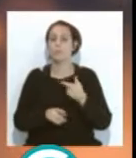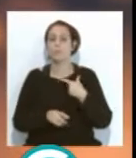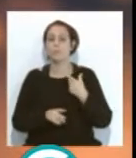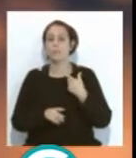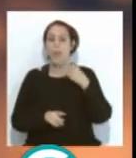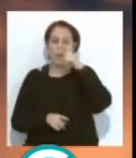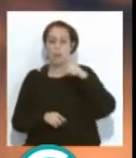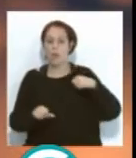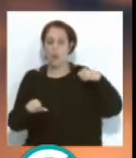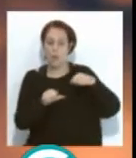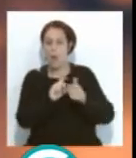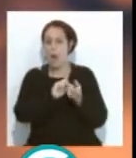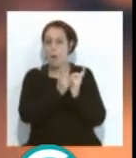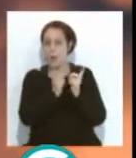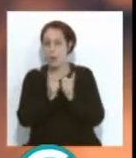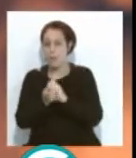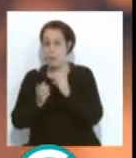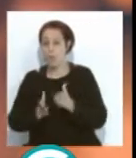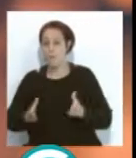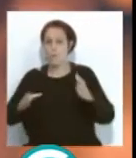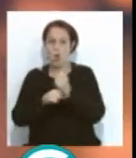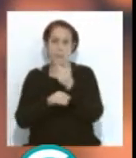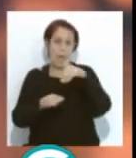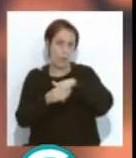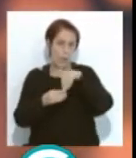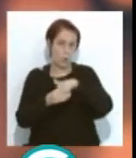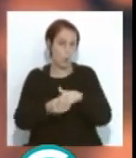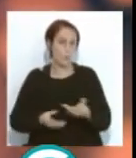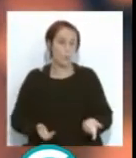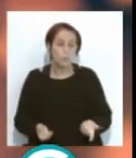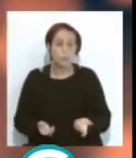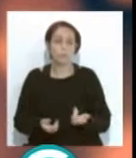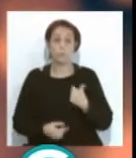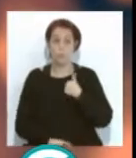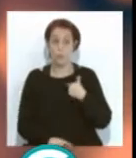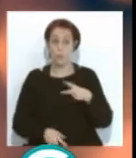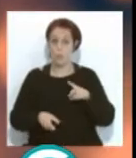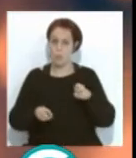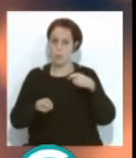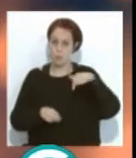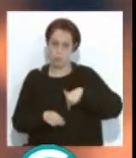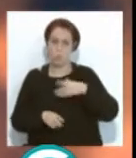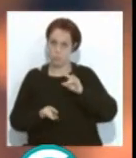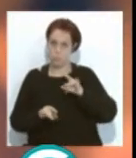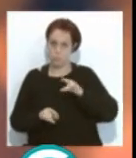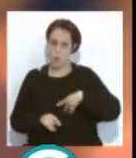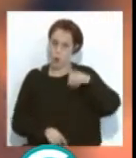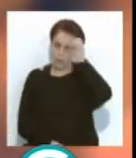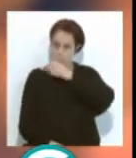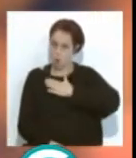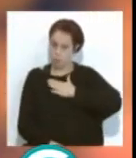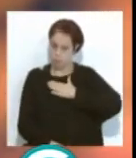largo de los últimos años, lo estábamos hablando, que si una bolsa de candidatura, cuando yo a priori, vamos, y en esto sí me mojo, yo,